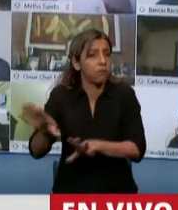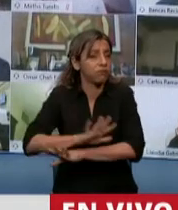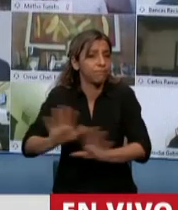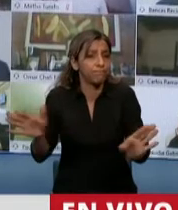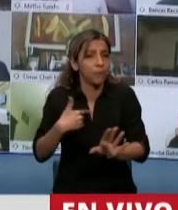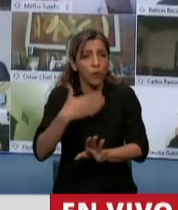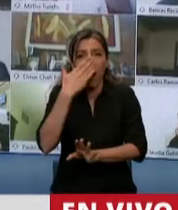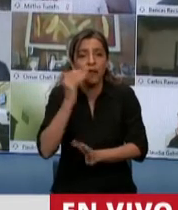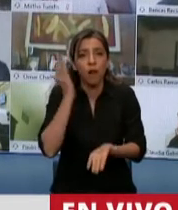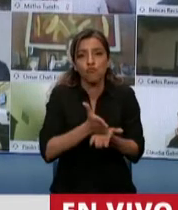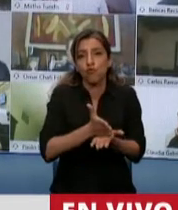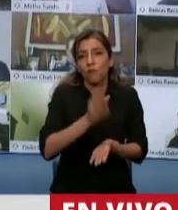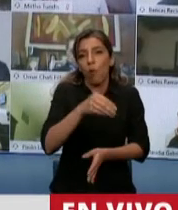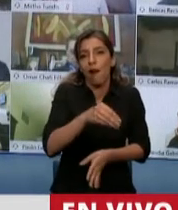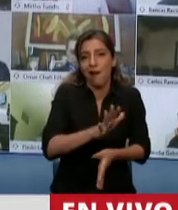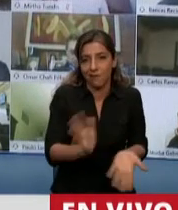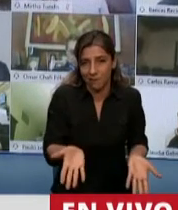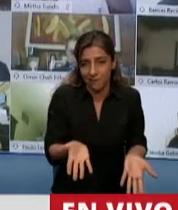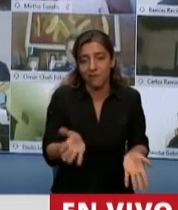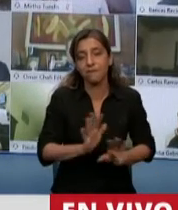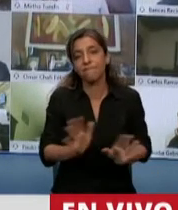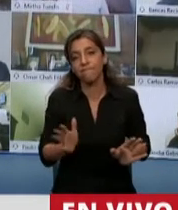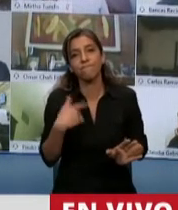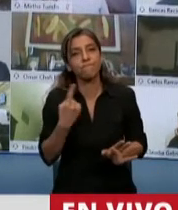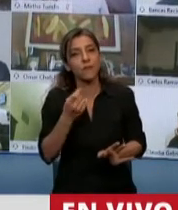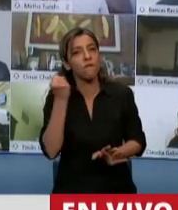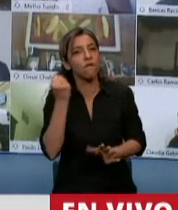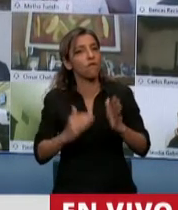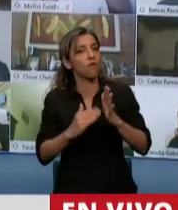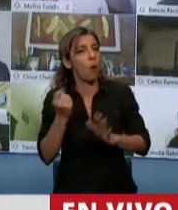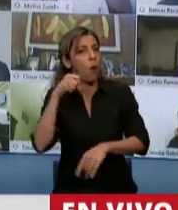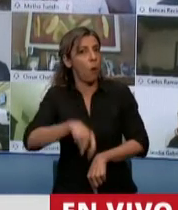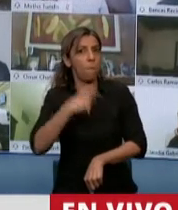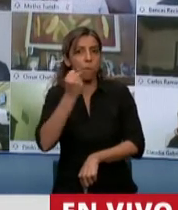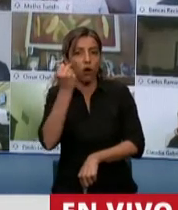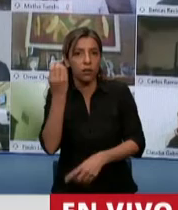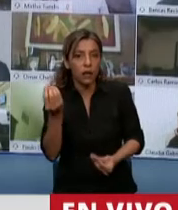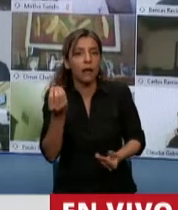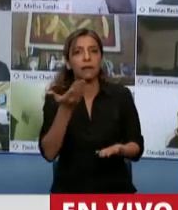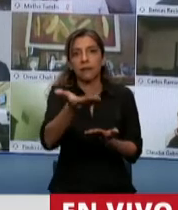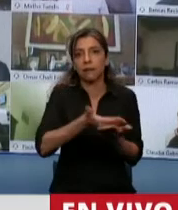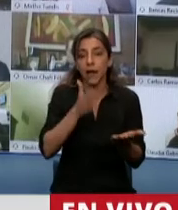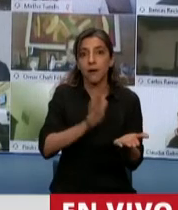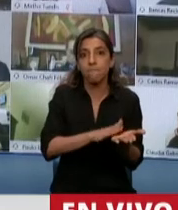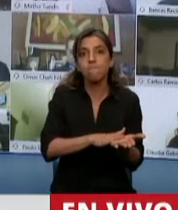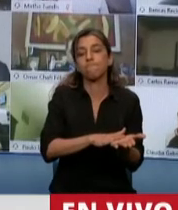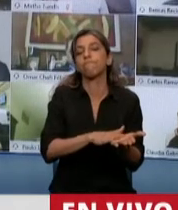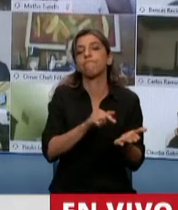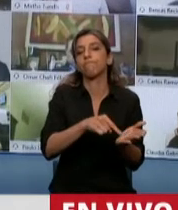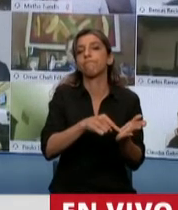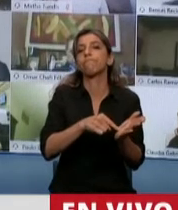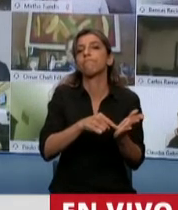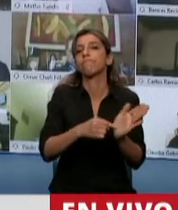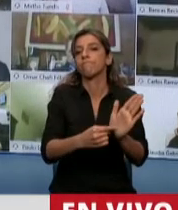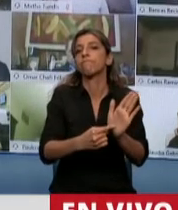contiene me parece que es fundamental porque no deja de ser recurso que queda para nuestro país y